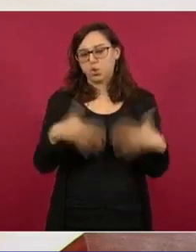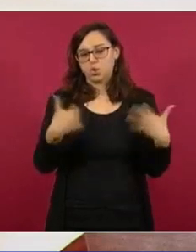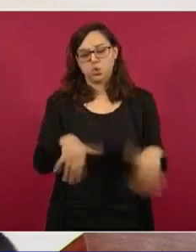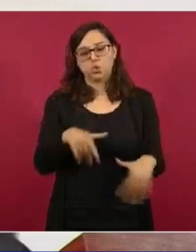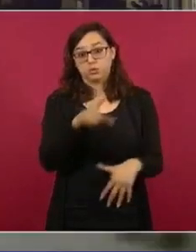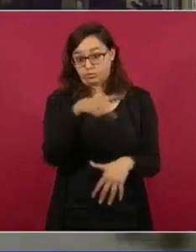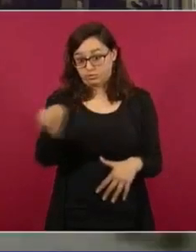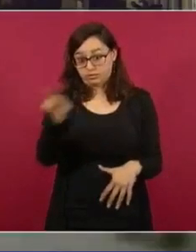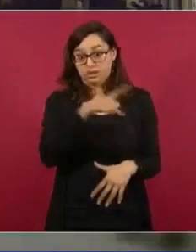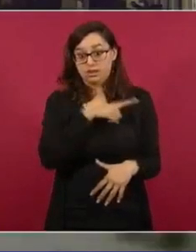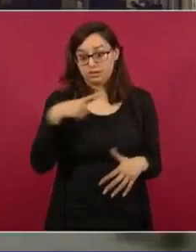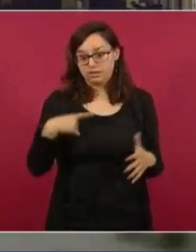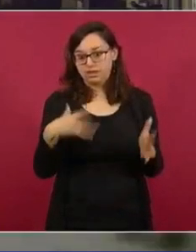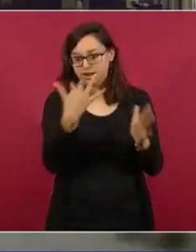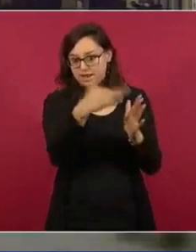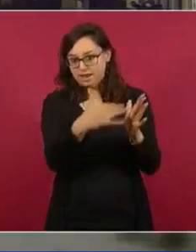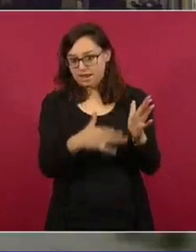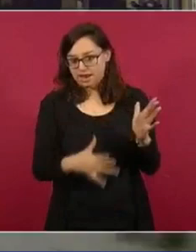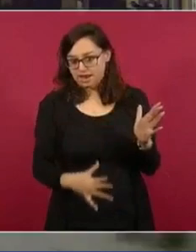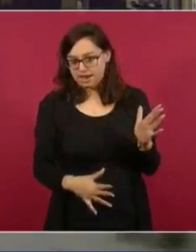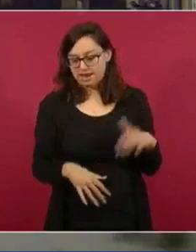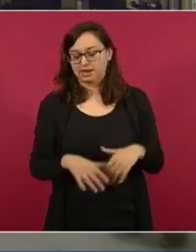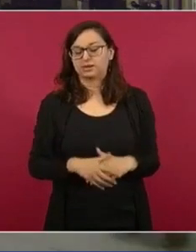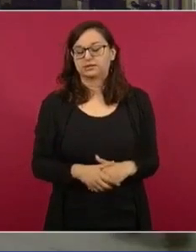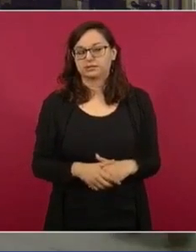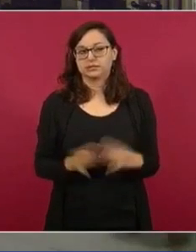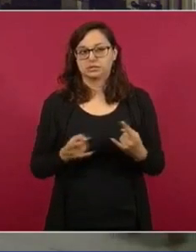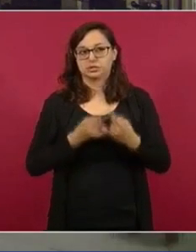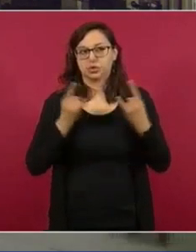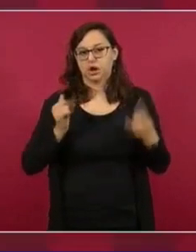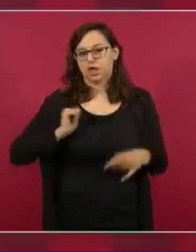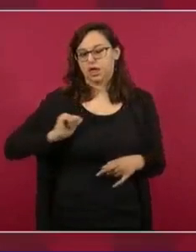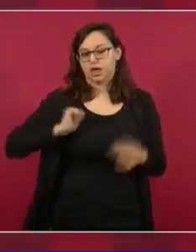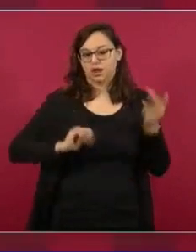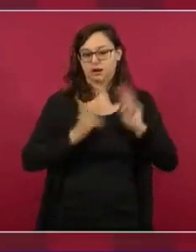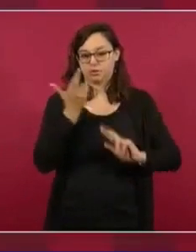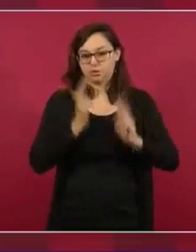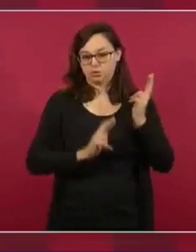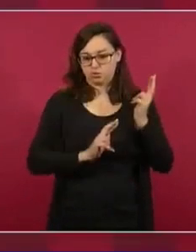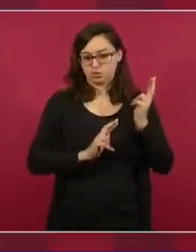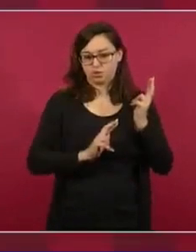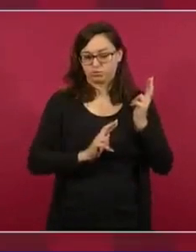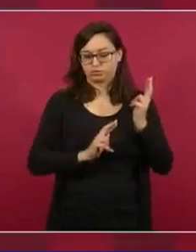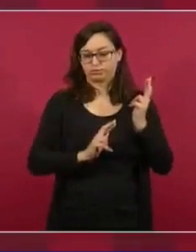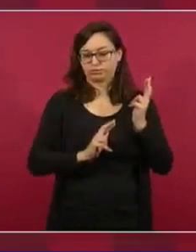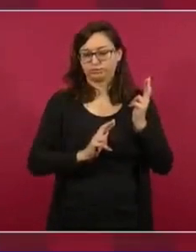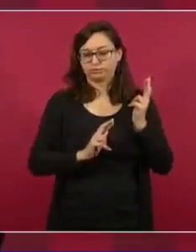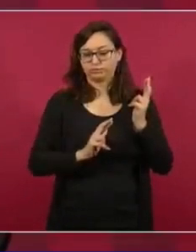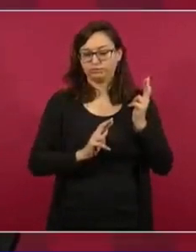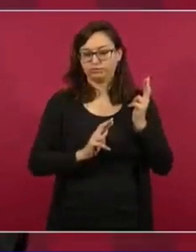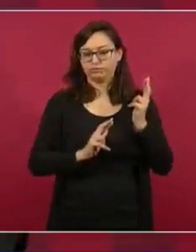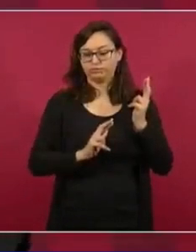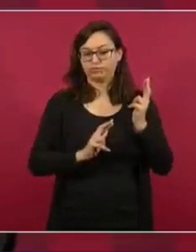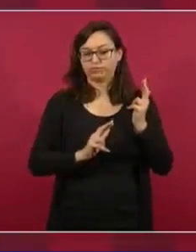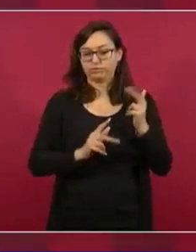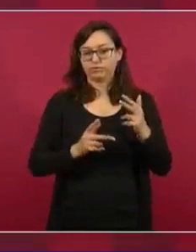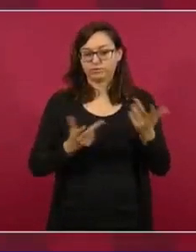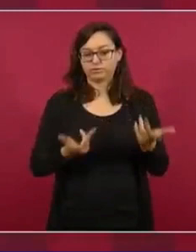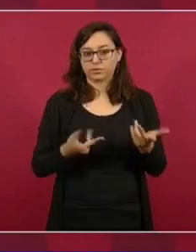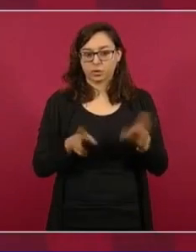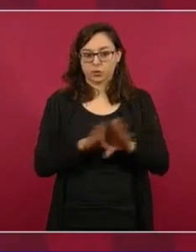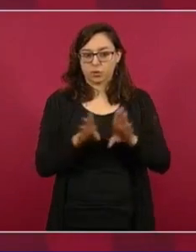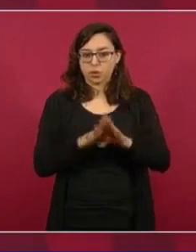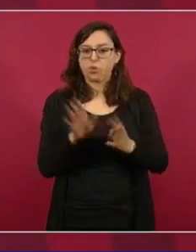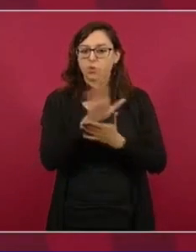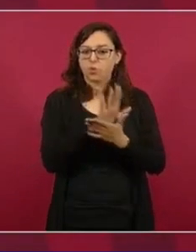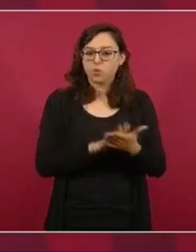Es el relato de unos revolucionarios, pero es el relato de revolucionarios de abajo,